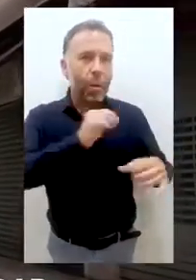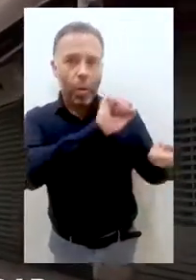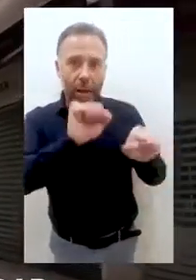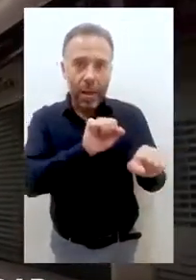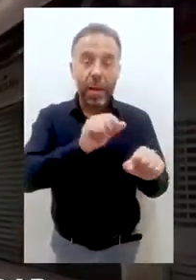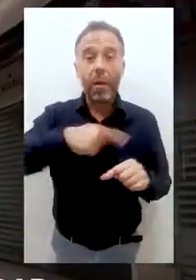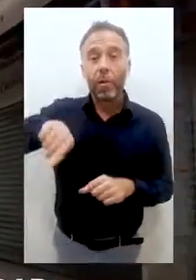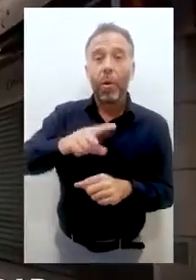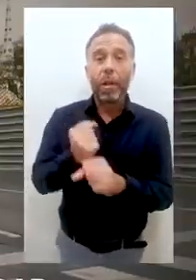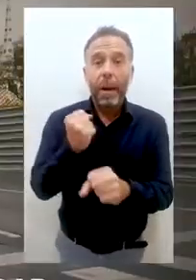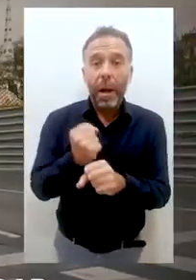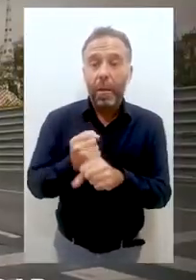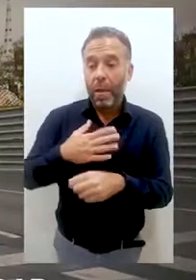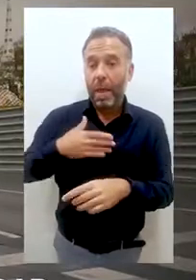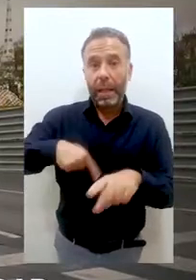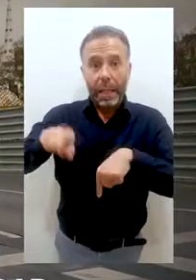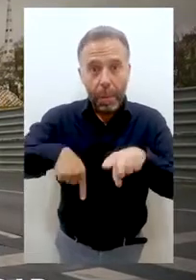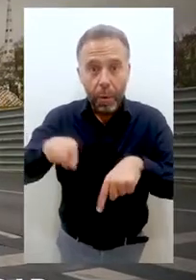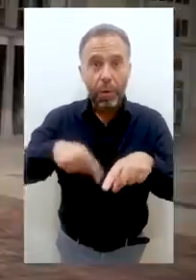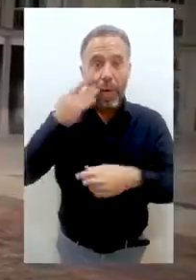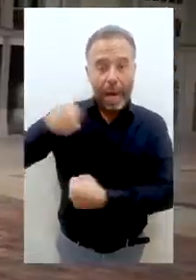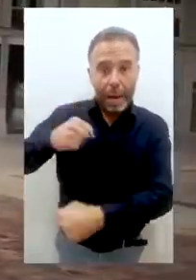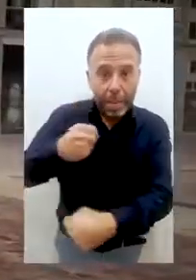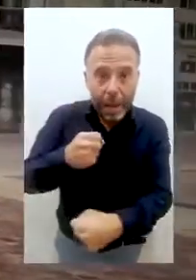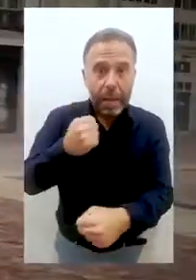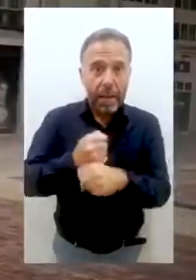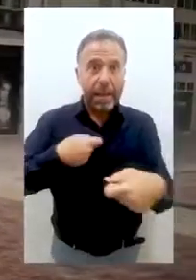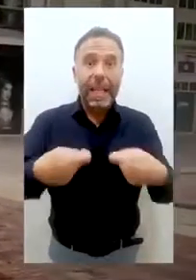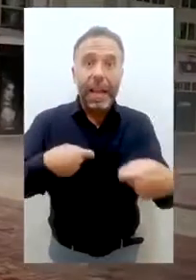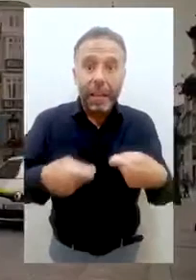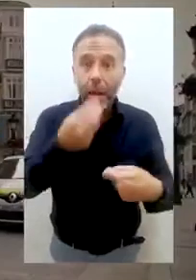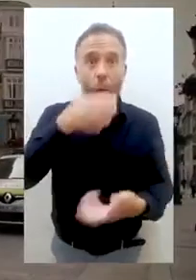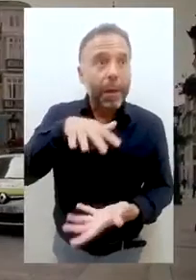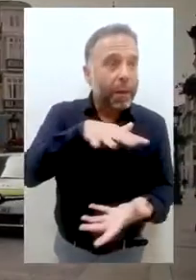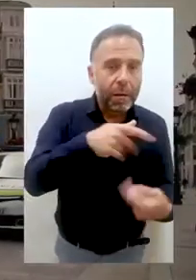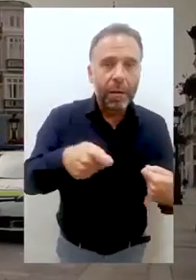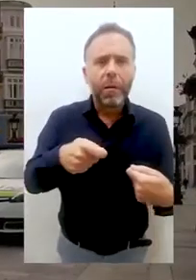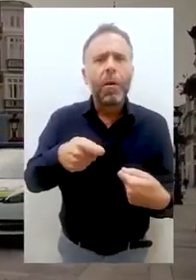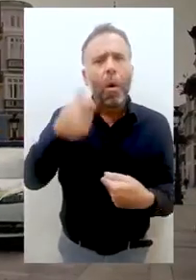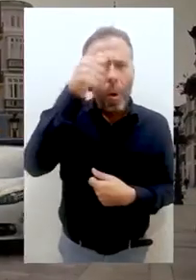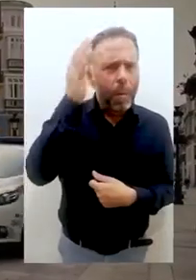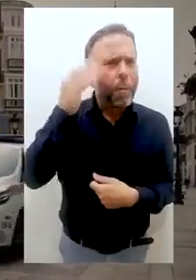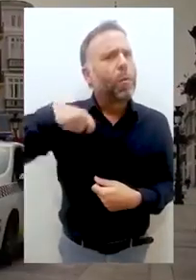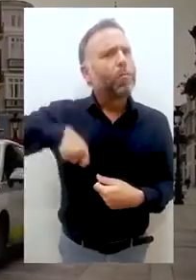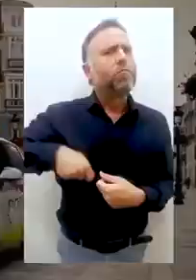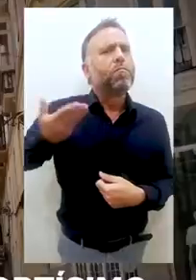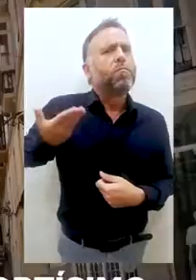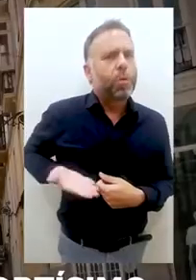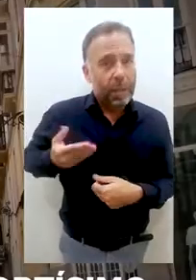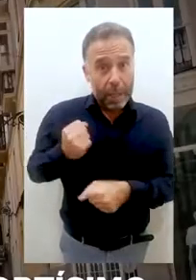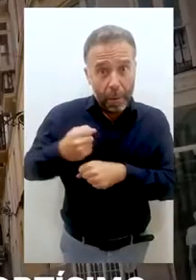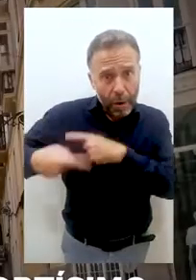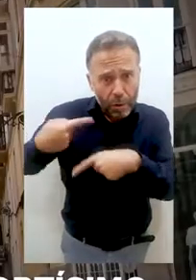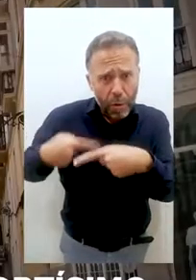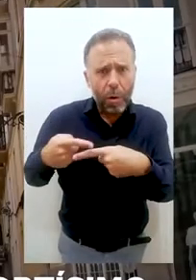cuerpos de seguridad, empleados del transporte y la limpieza, trabajadores de supermercados y tantos hombres y mujeres esenciales